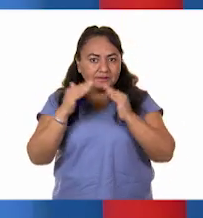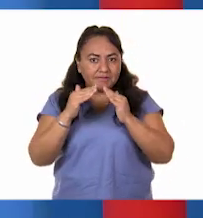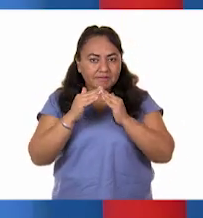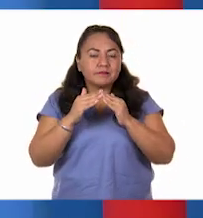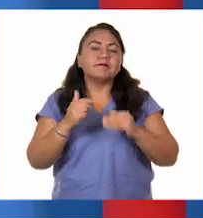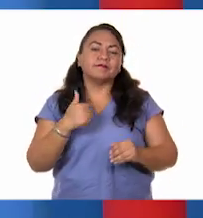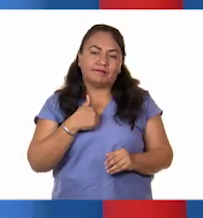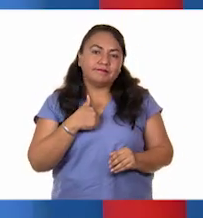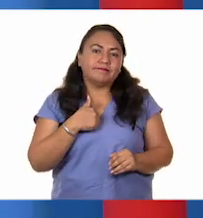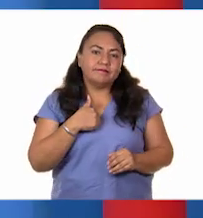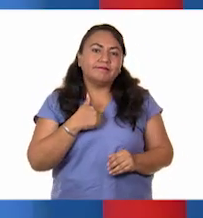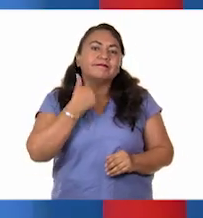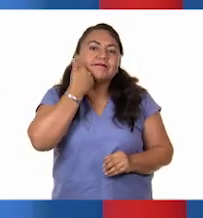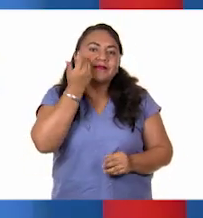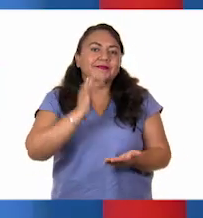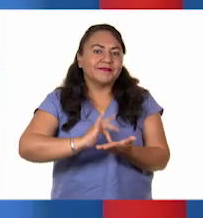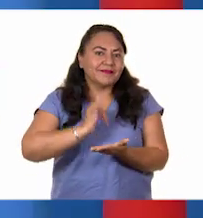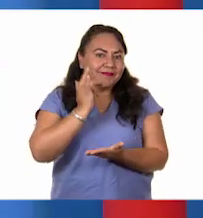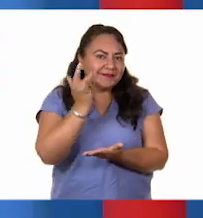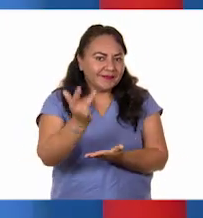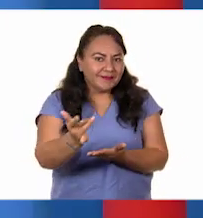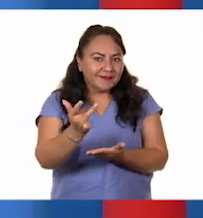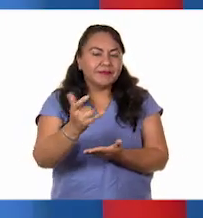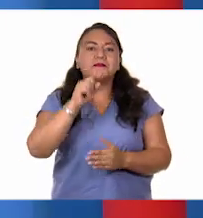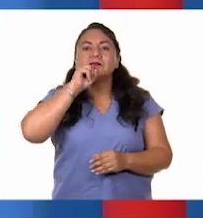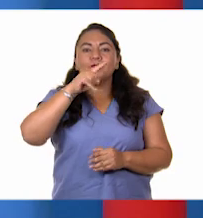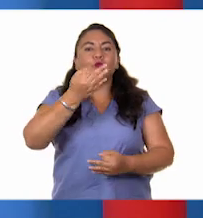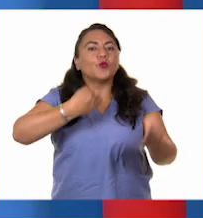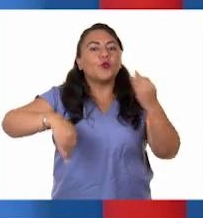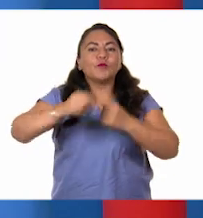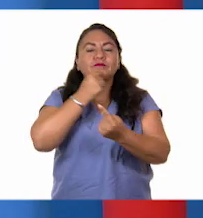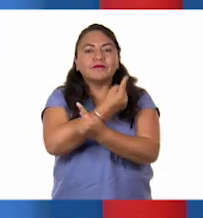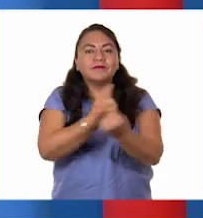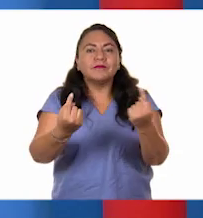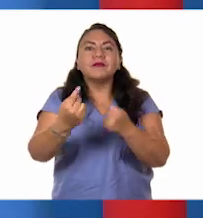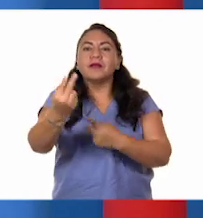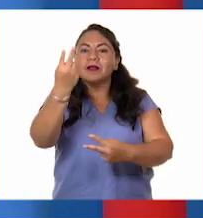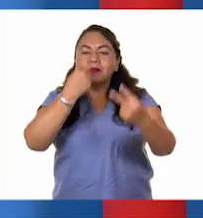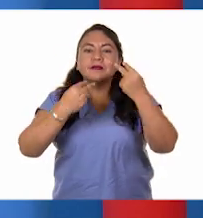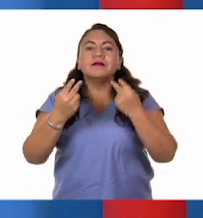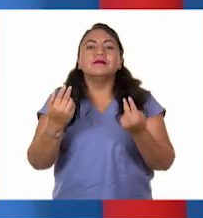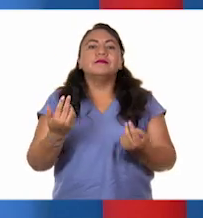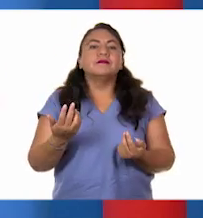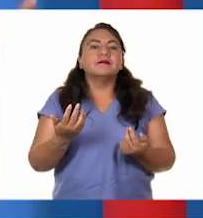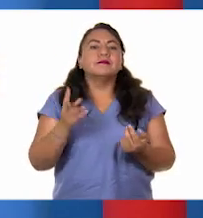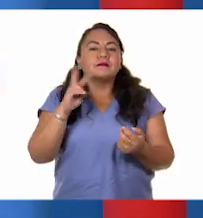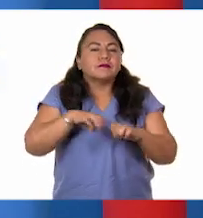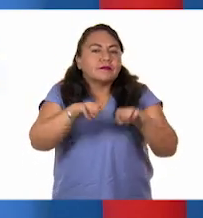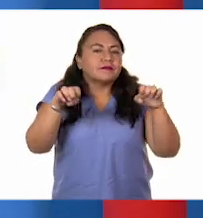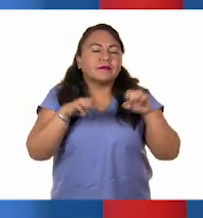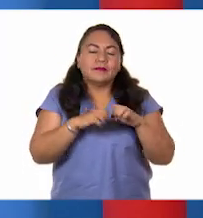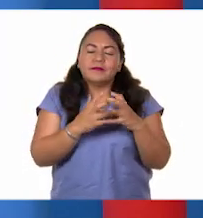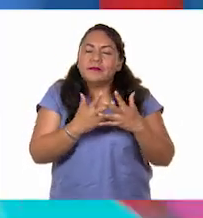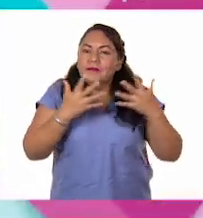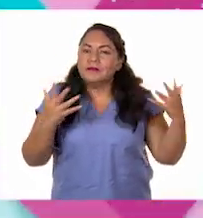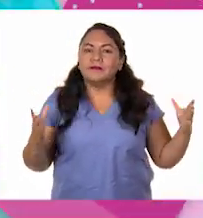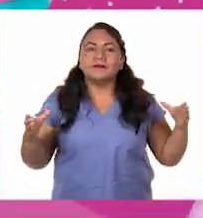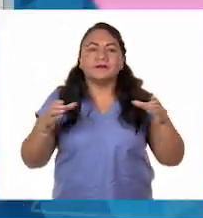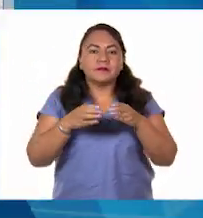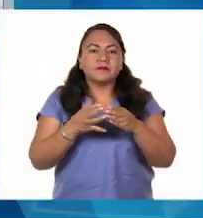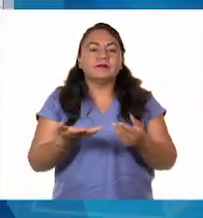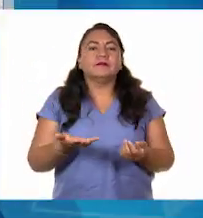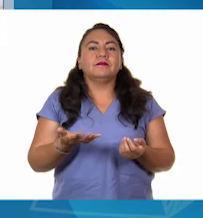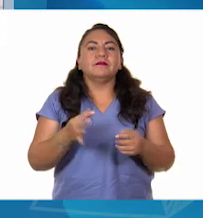pues quiero darles las gracias y también a todos los niños por haber conformado un gran equipo. A los